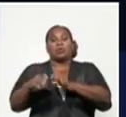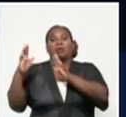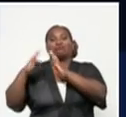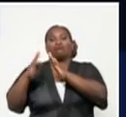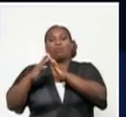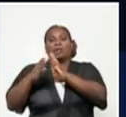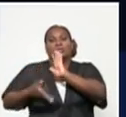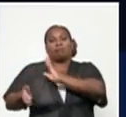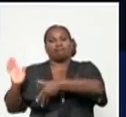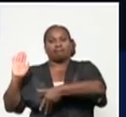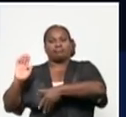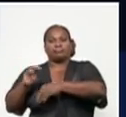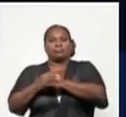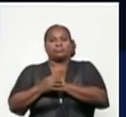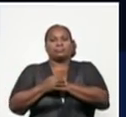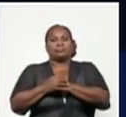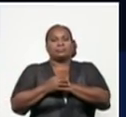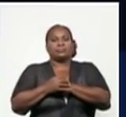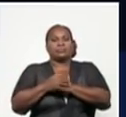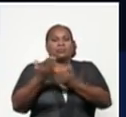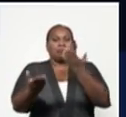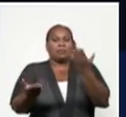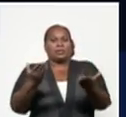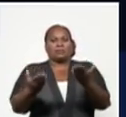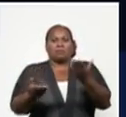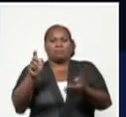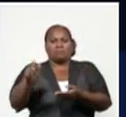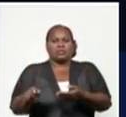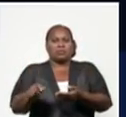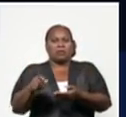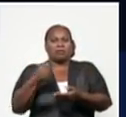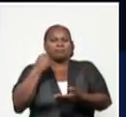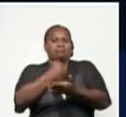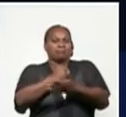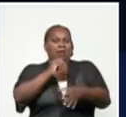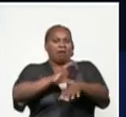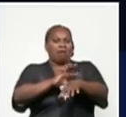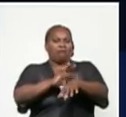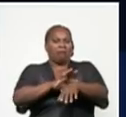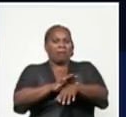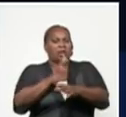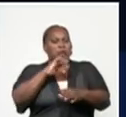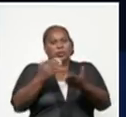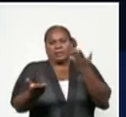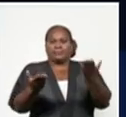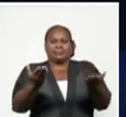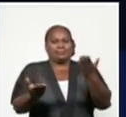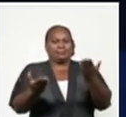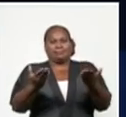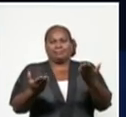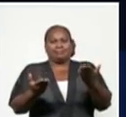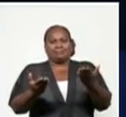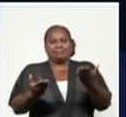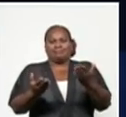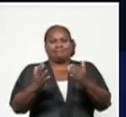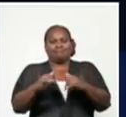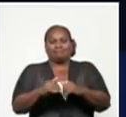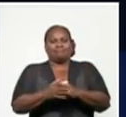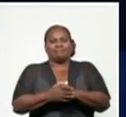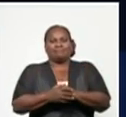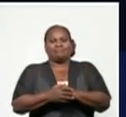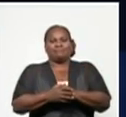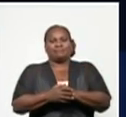casos diagnosticados pues no es favorable y eso hace que el número de casos activos se mantengan elevados.